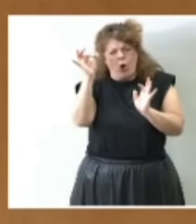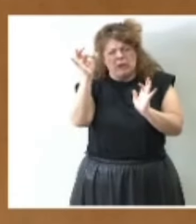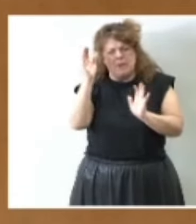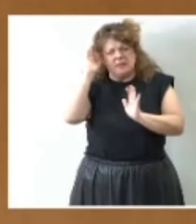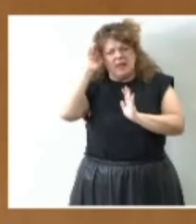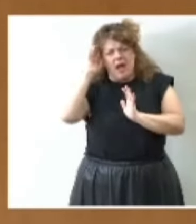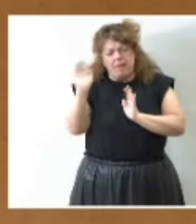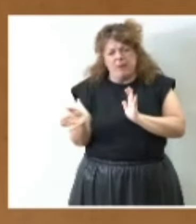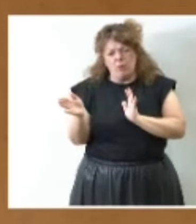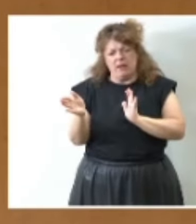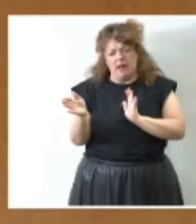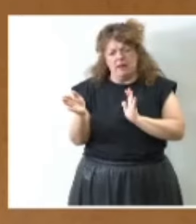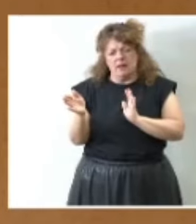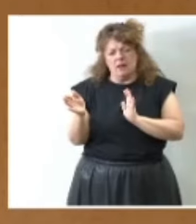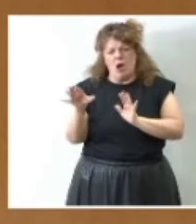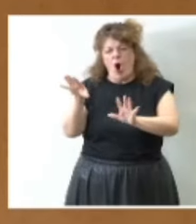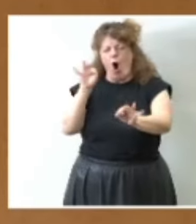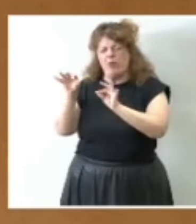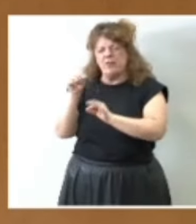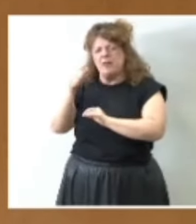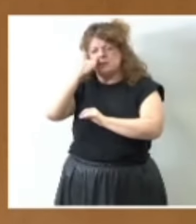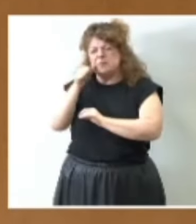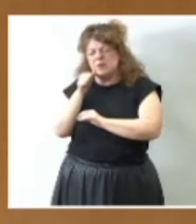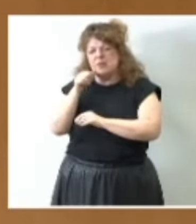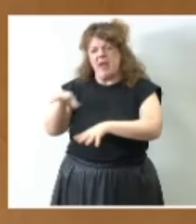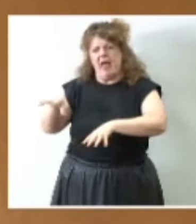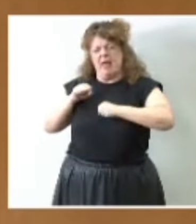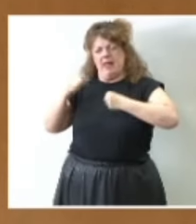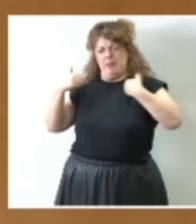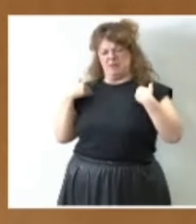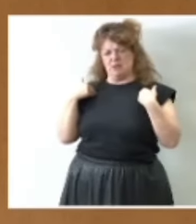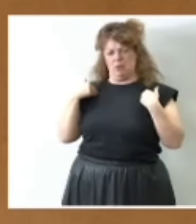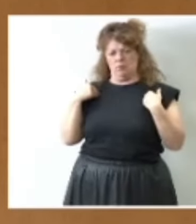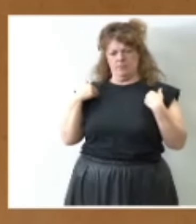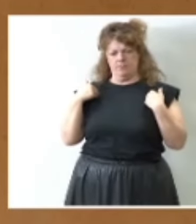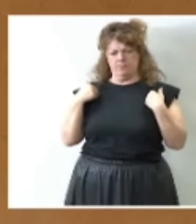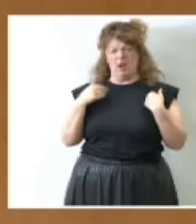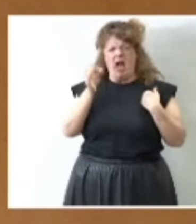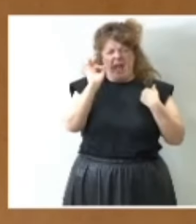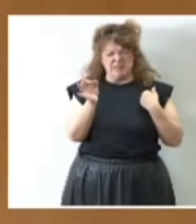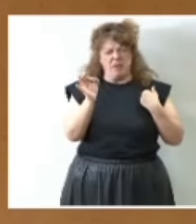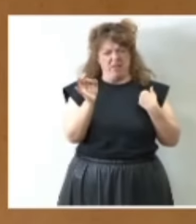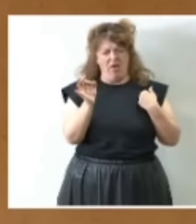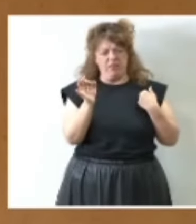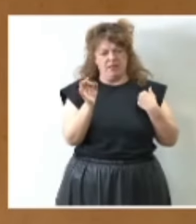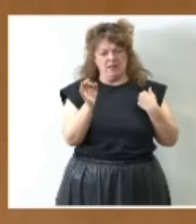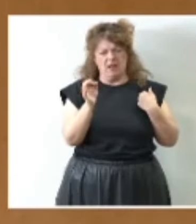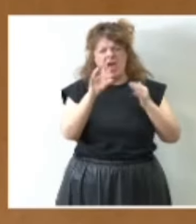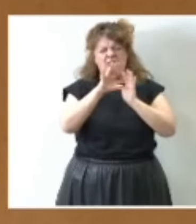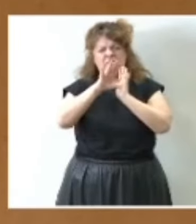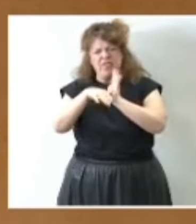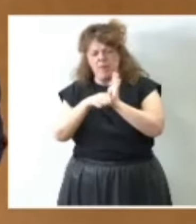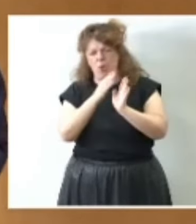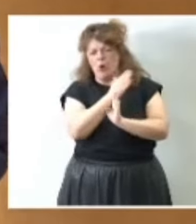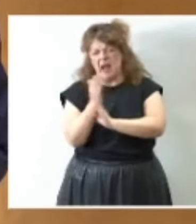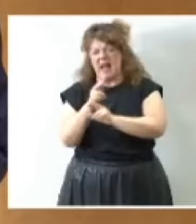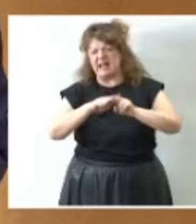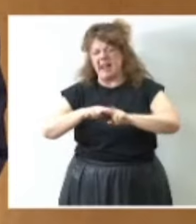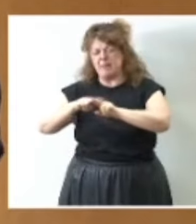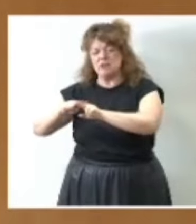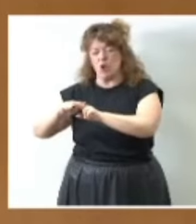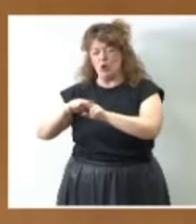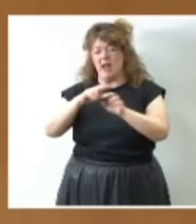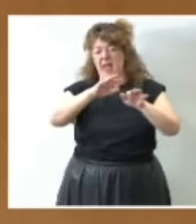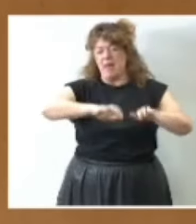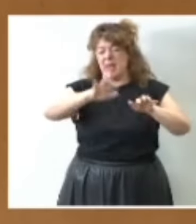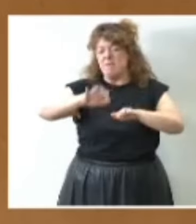opciones del señor Sánchez de ser investido es verdad que hubo una demora en la remisión de los informes que usted